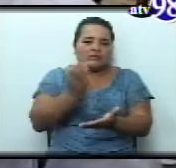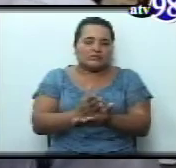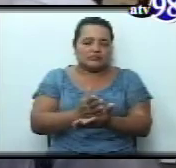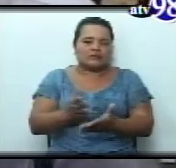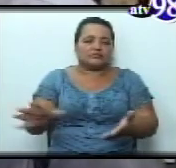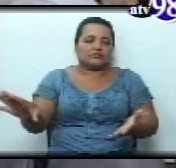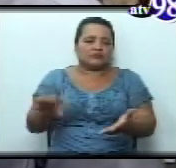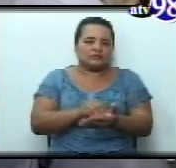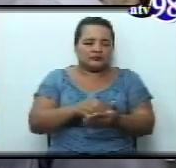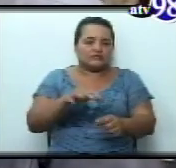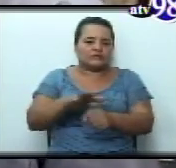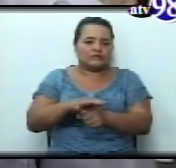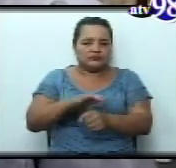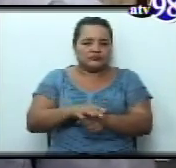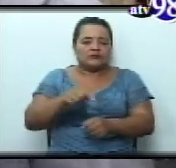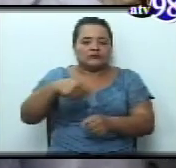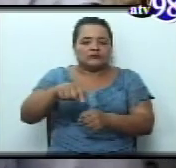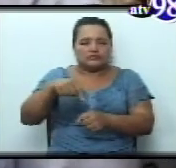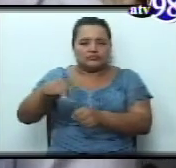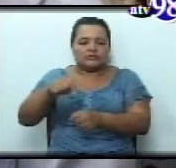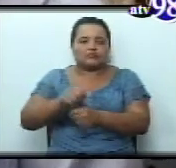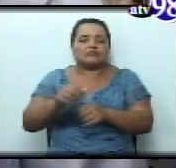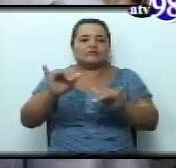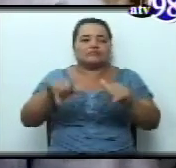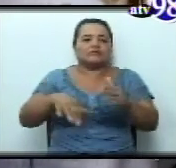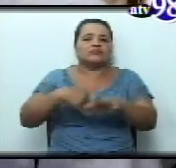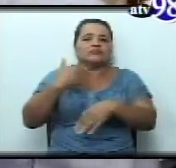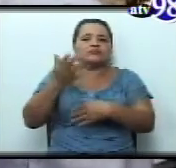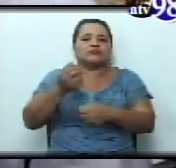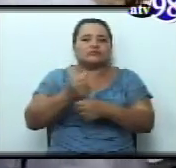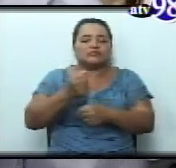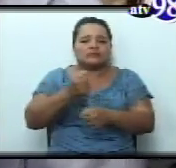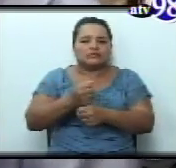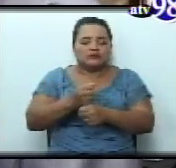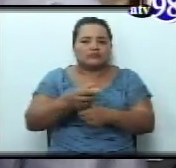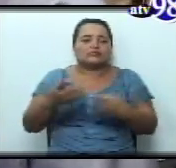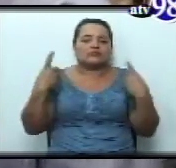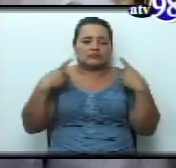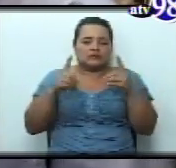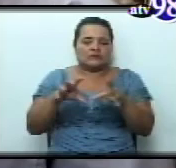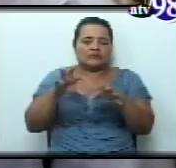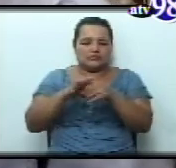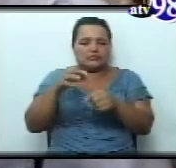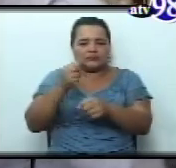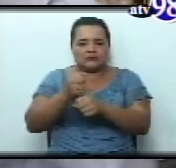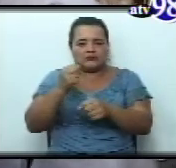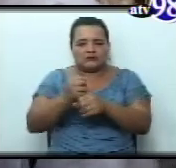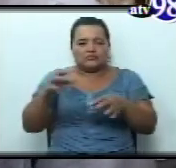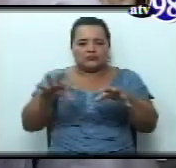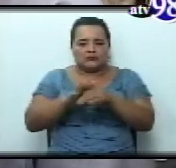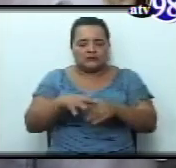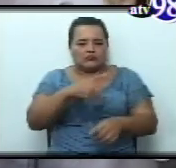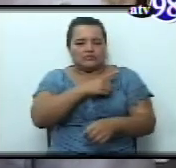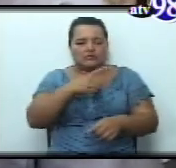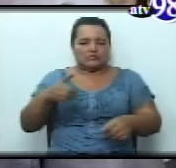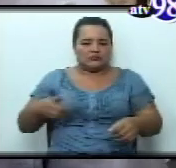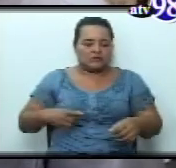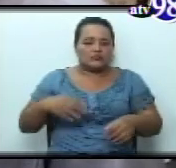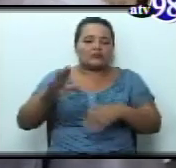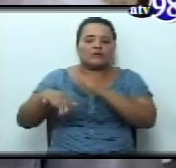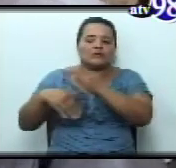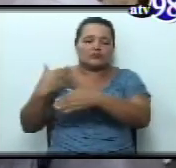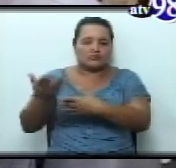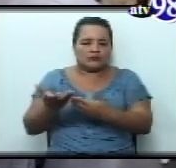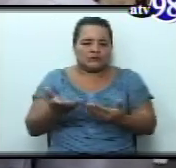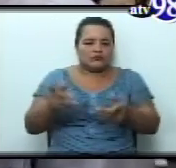adendum, vayan a la comisión y que después los trabajadores vayan a las comisiones y los diputados podamos presionar a los otros